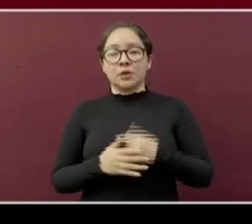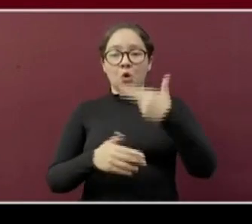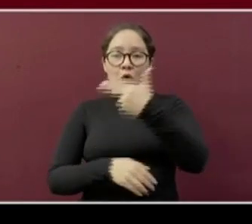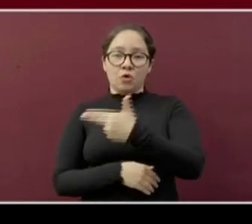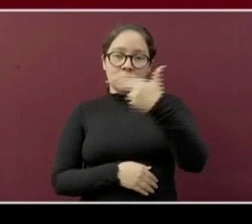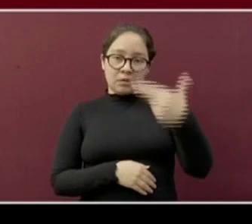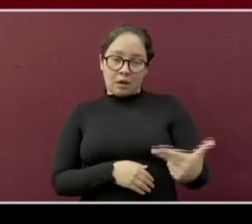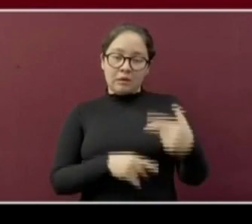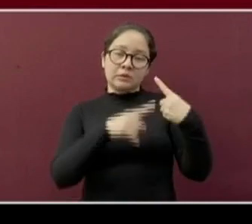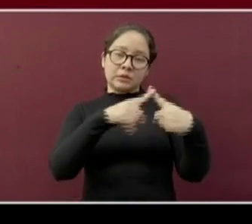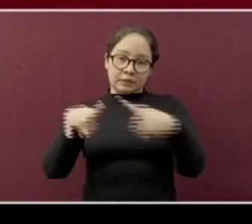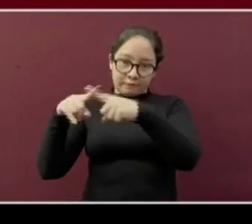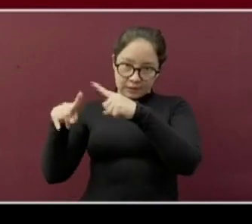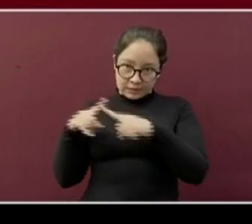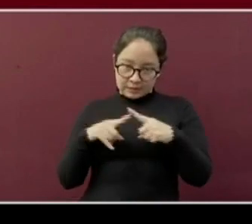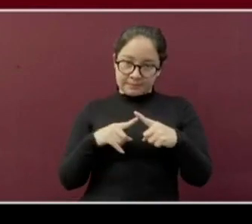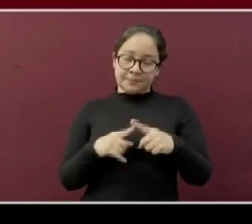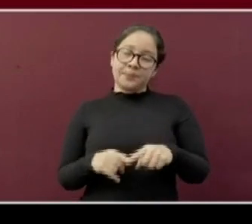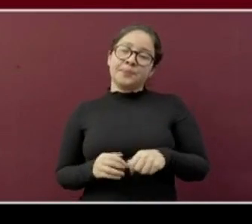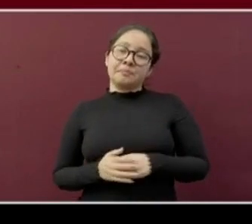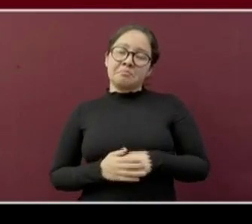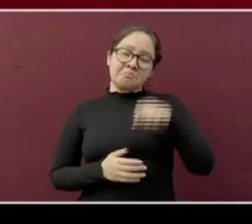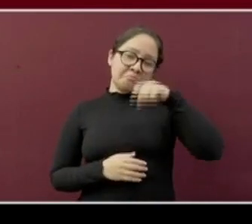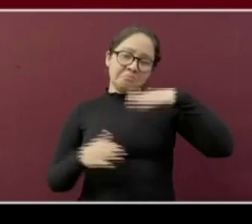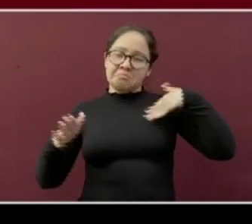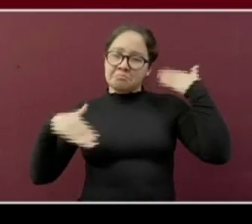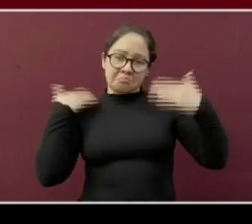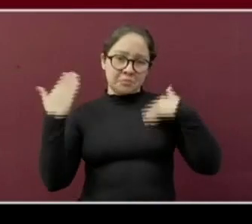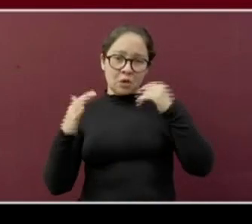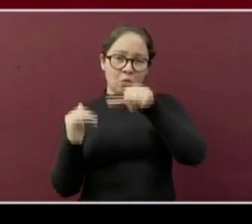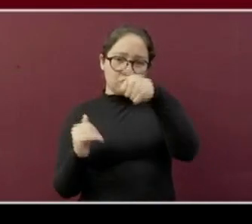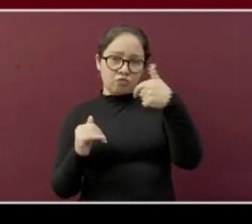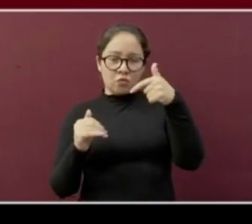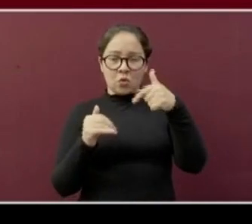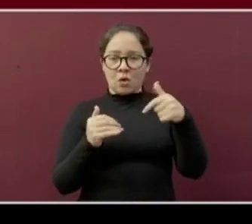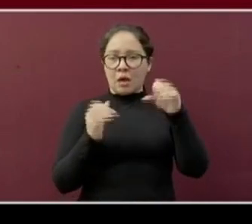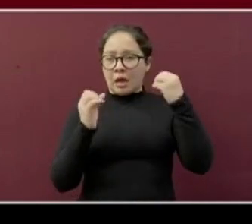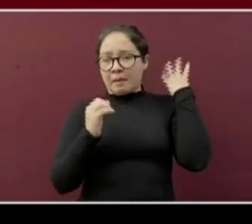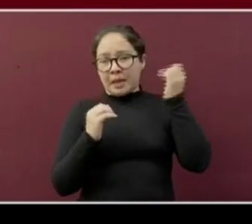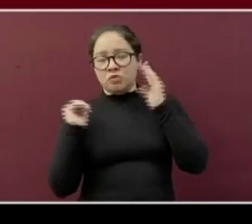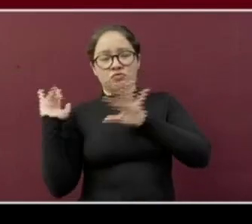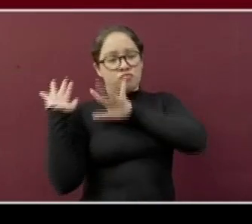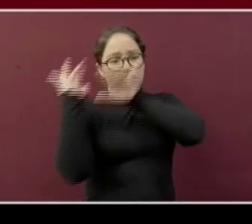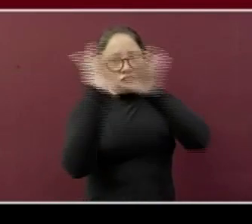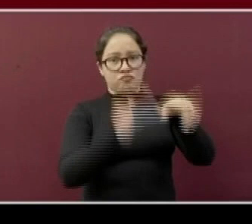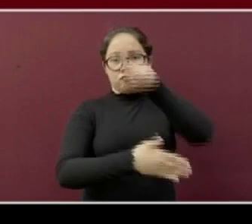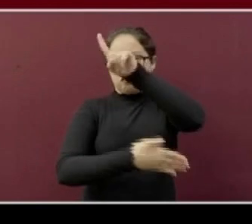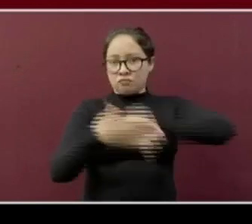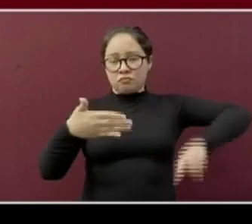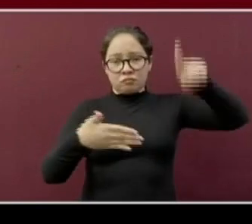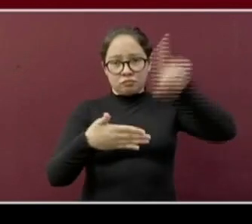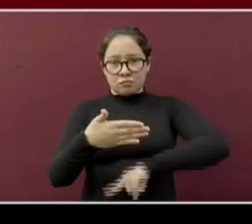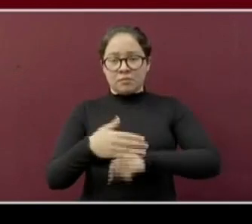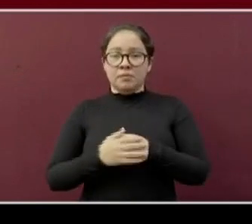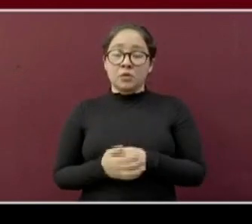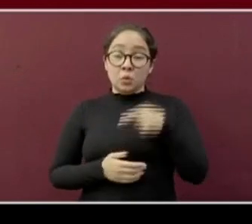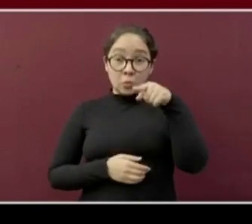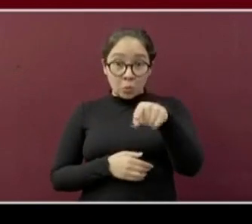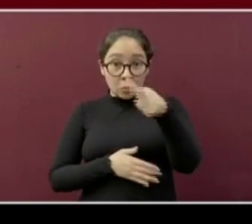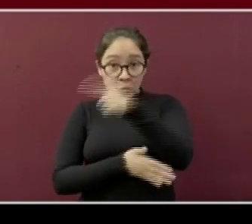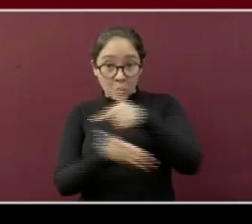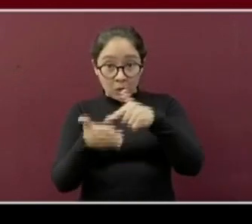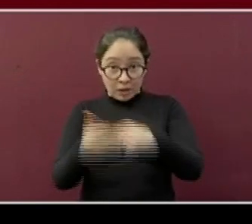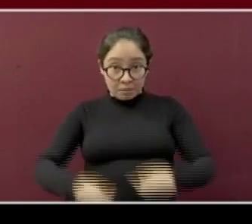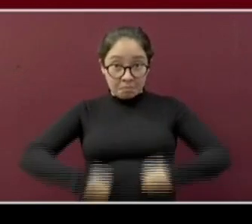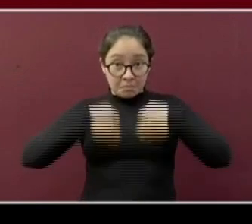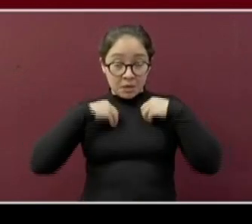hoteles, entre otros, y entretenimiento y eventos masivos están totalmente suspendidos. Si su municipio